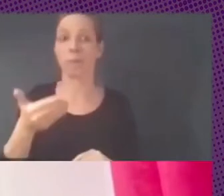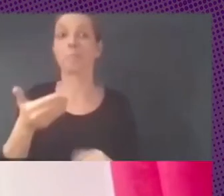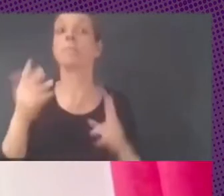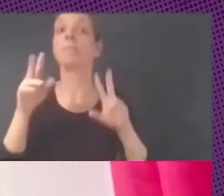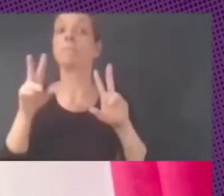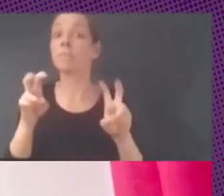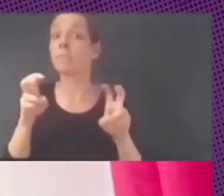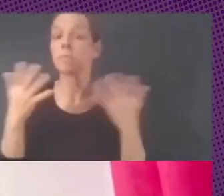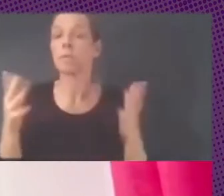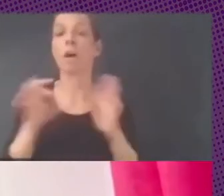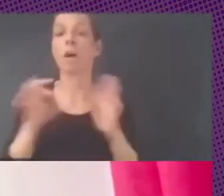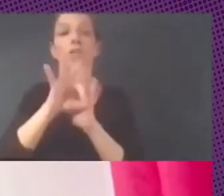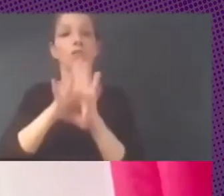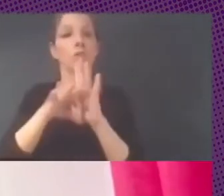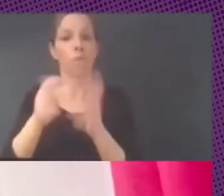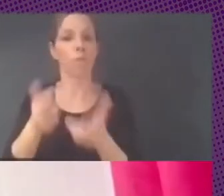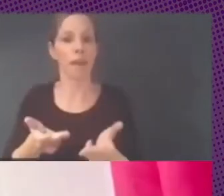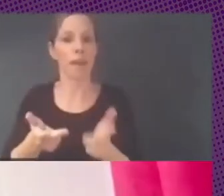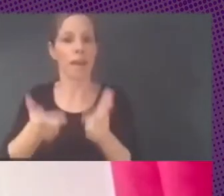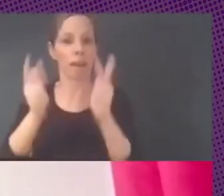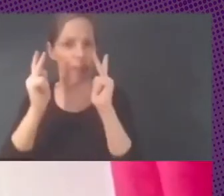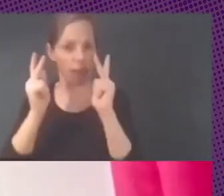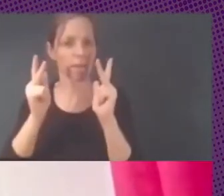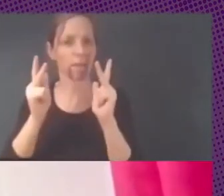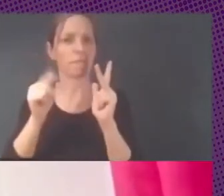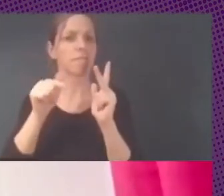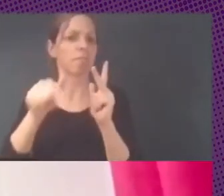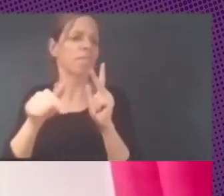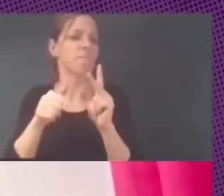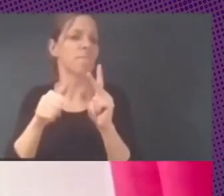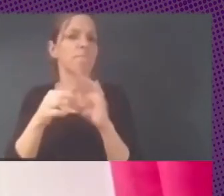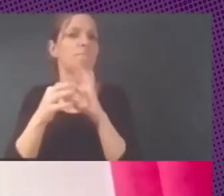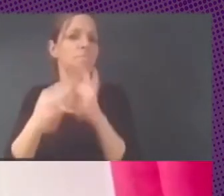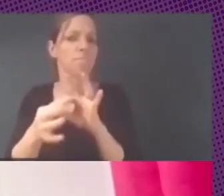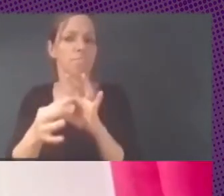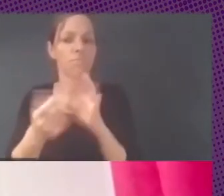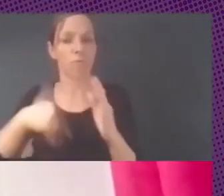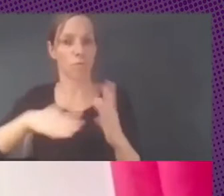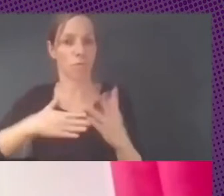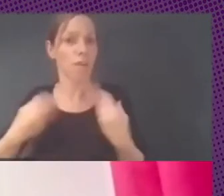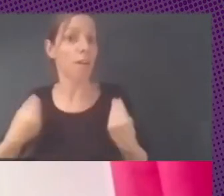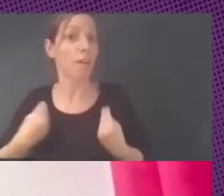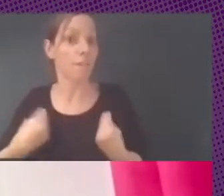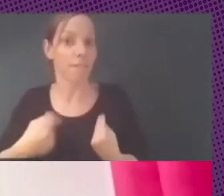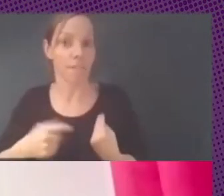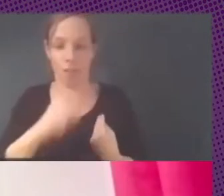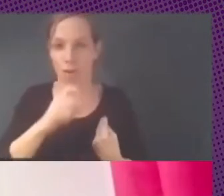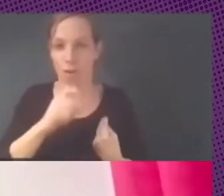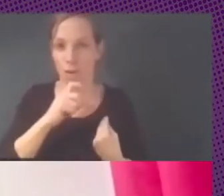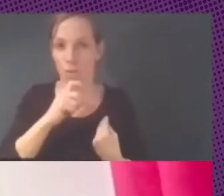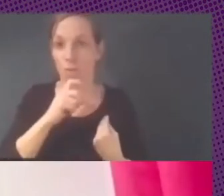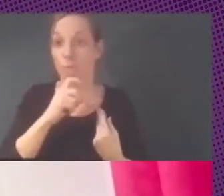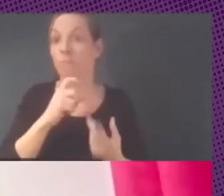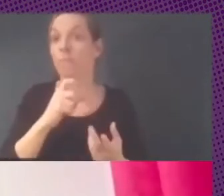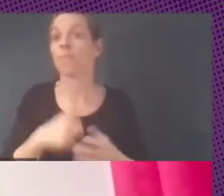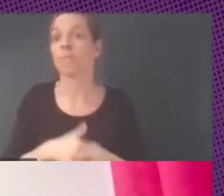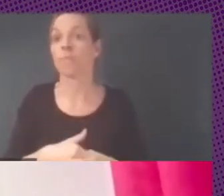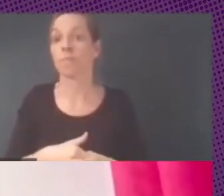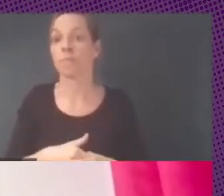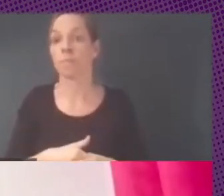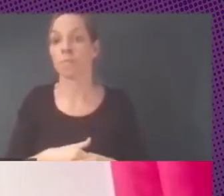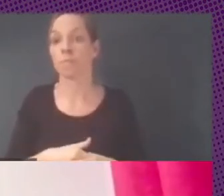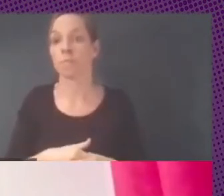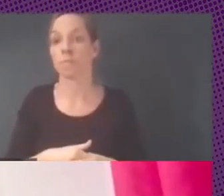el software libre y todo lo que ello implica en nuestras vidas, que es la posibilidad de contar con